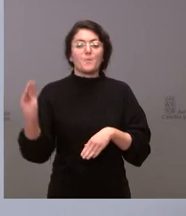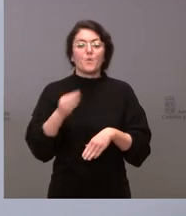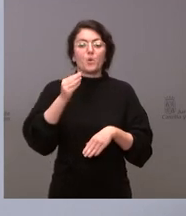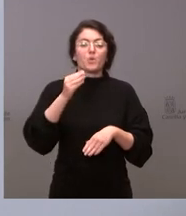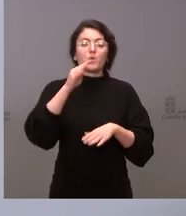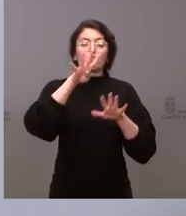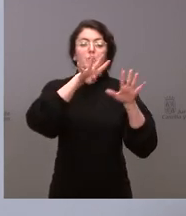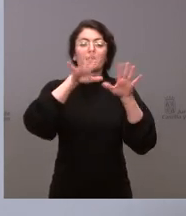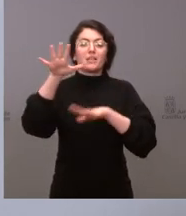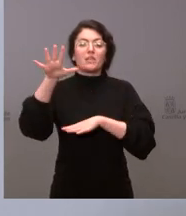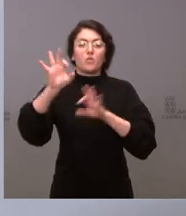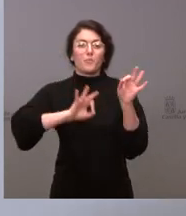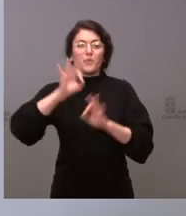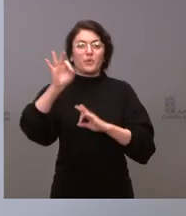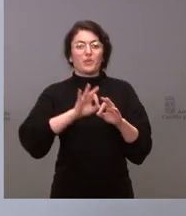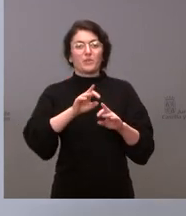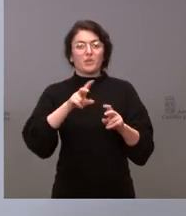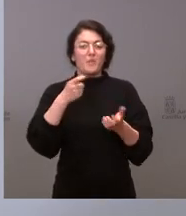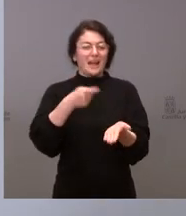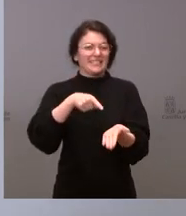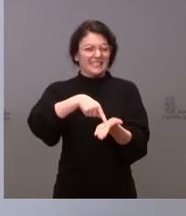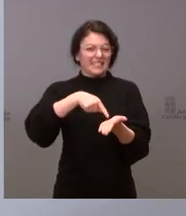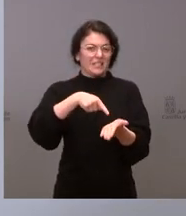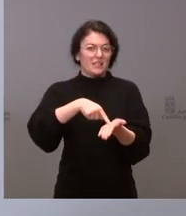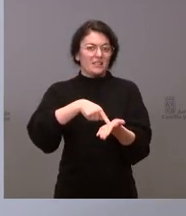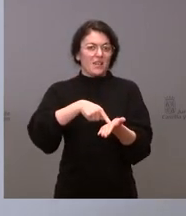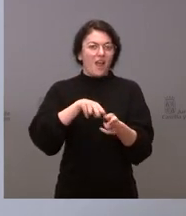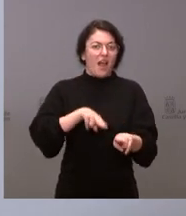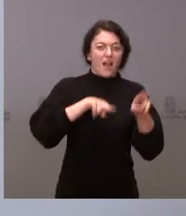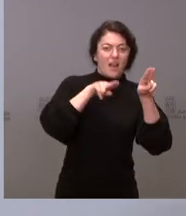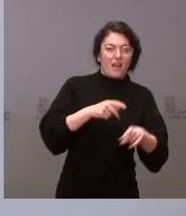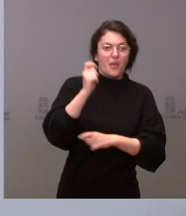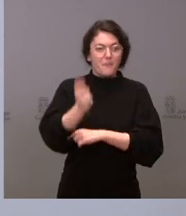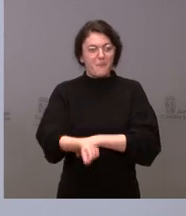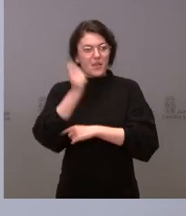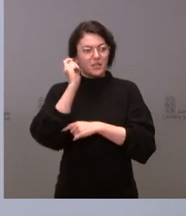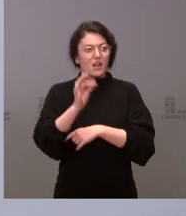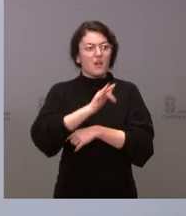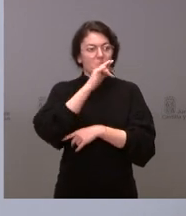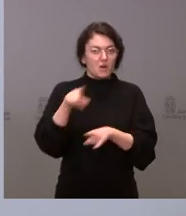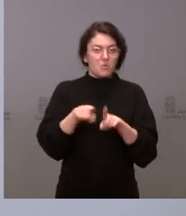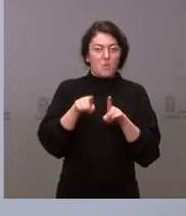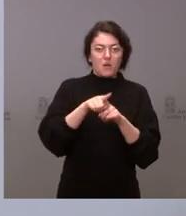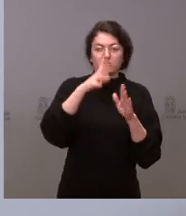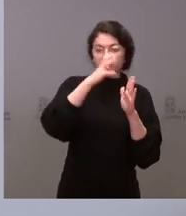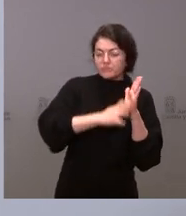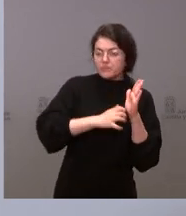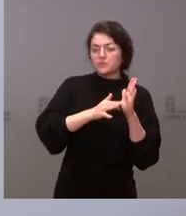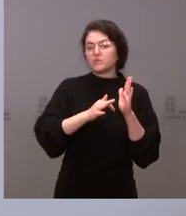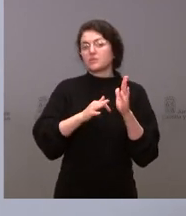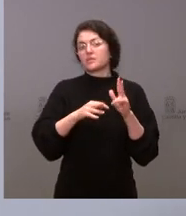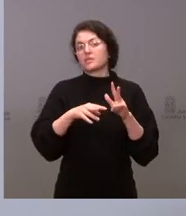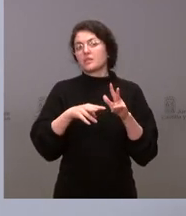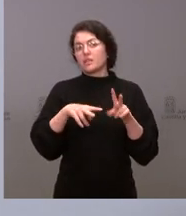de licencia de caza y pesca, en otra serie de bonificaciones vinculadas a la actividad, a la